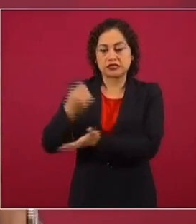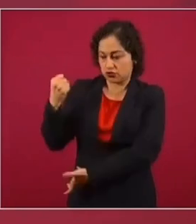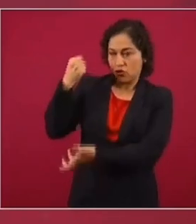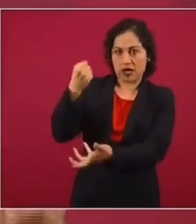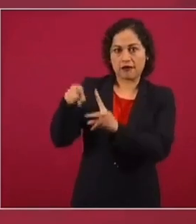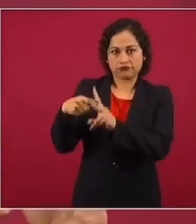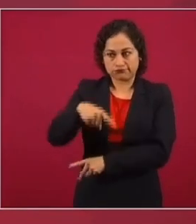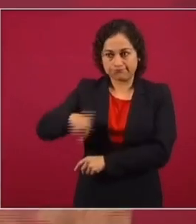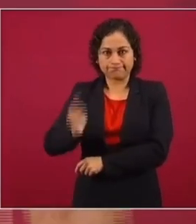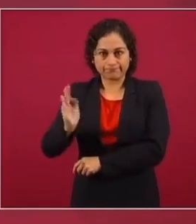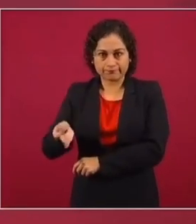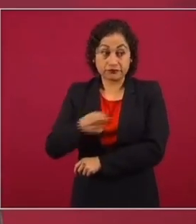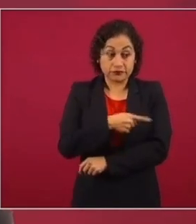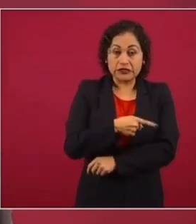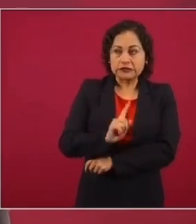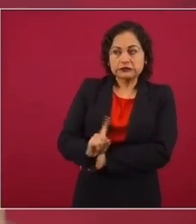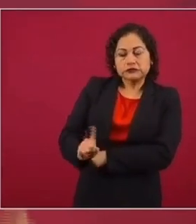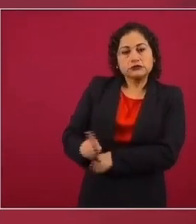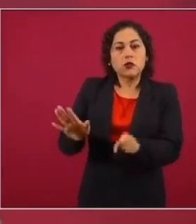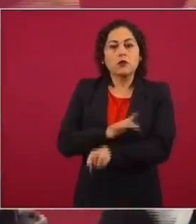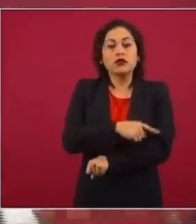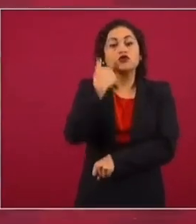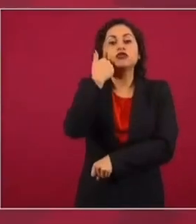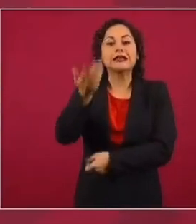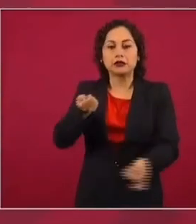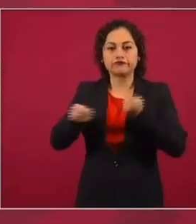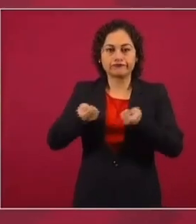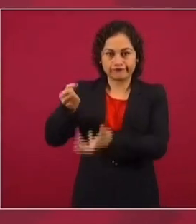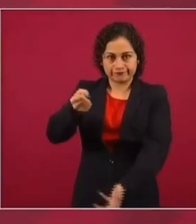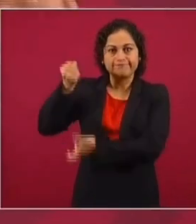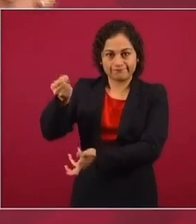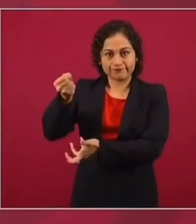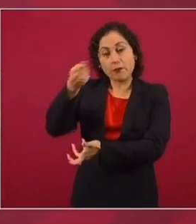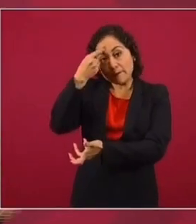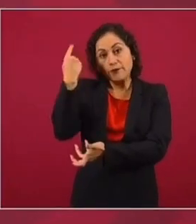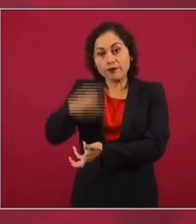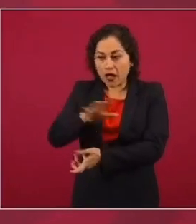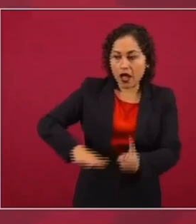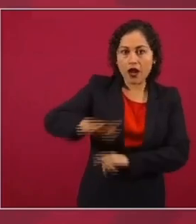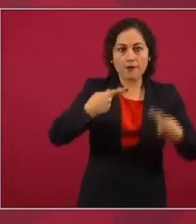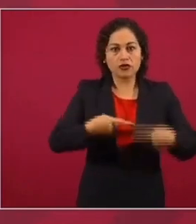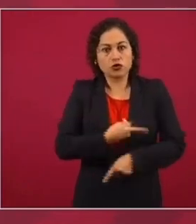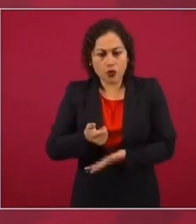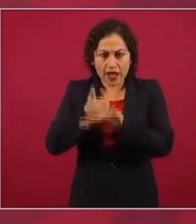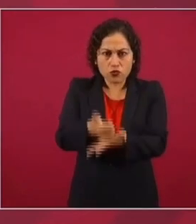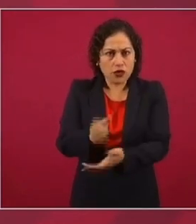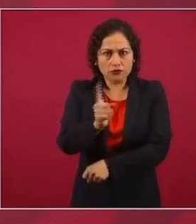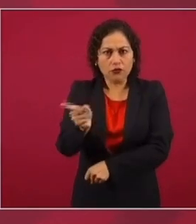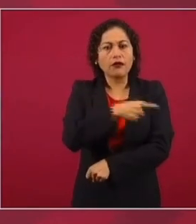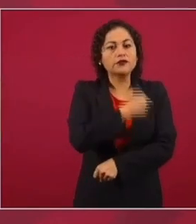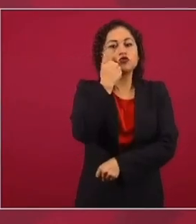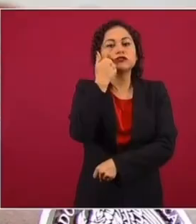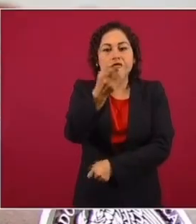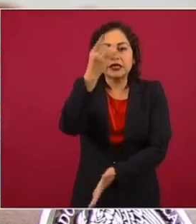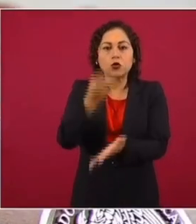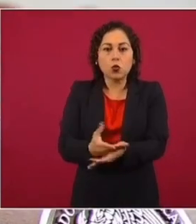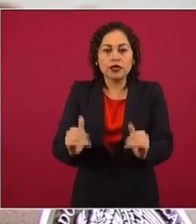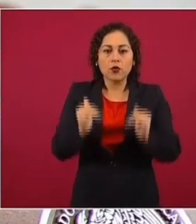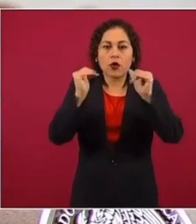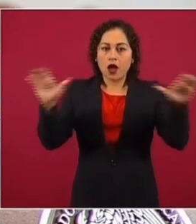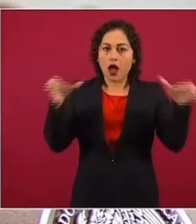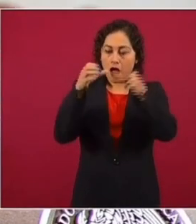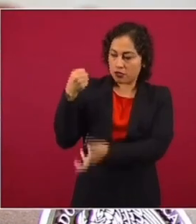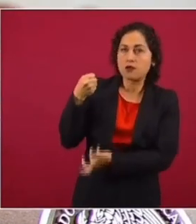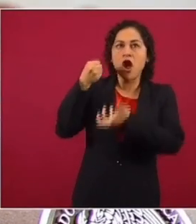quieren es seguir controlando el presupuesto, para que el presupuesto no vaya a las mayorías, sino siga quedándose